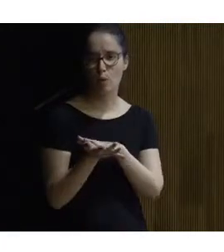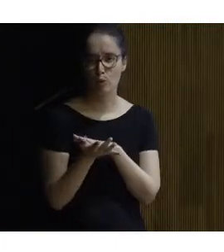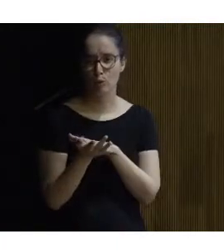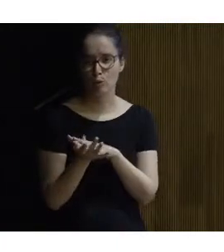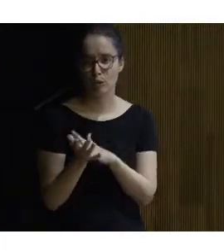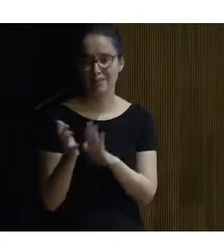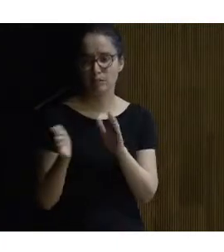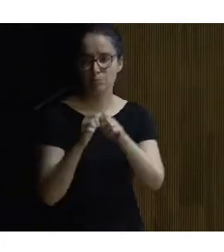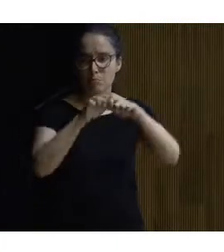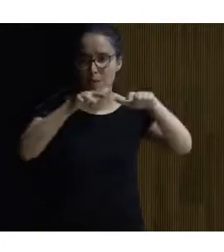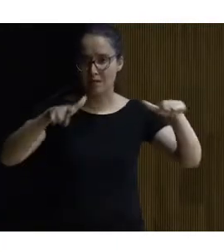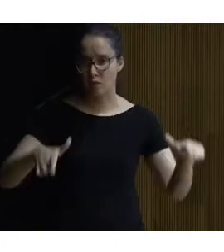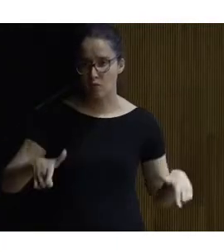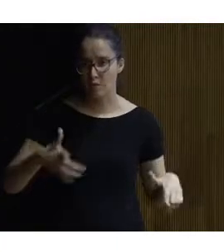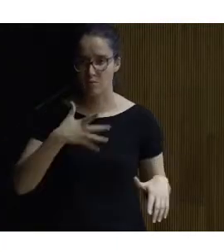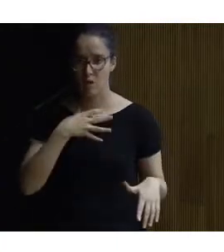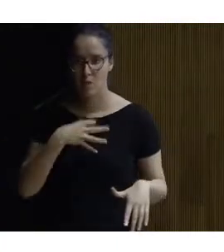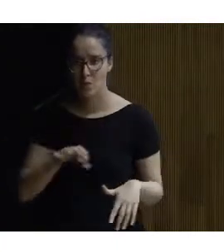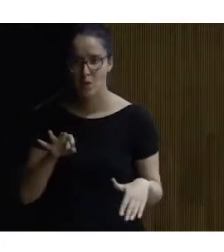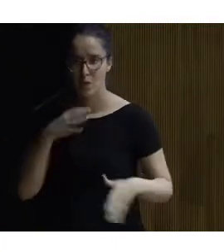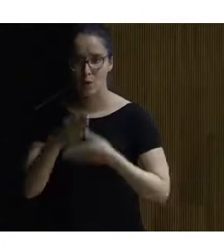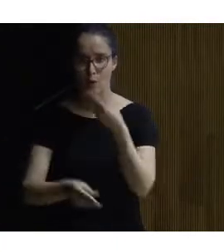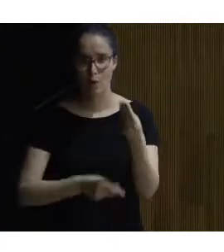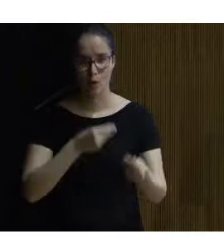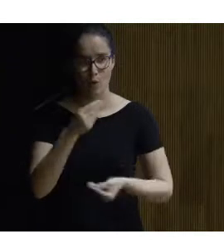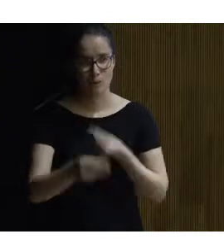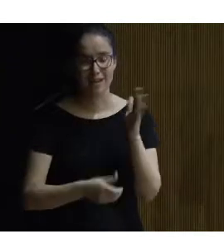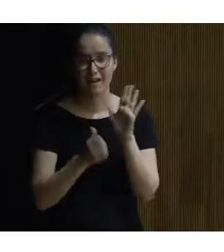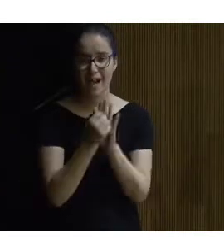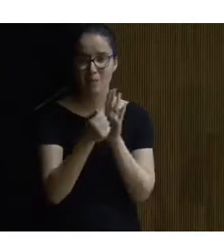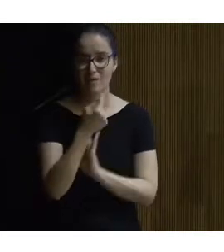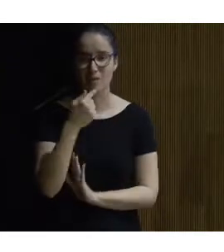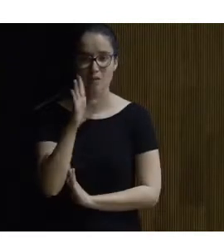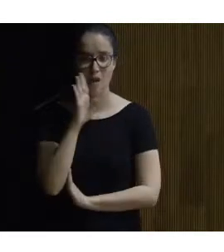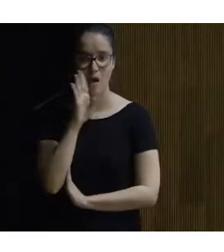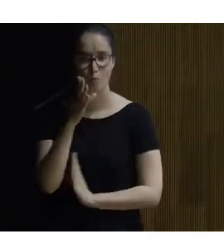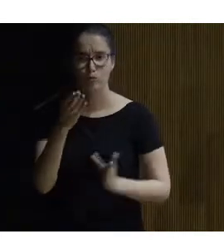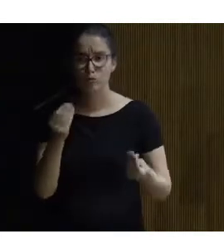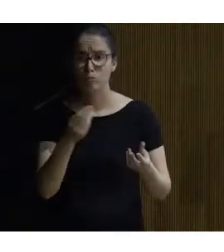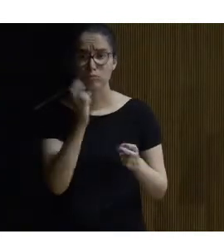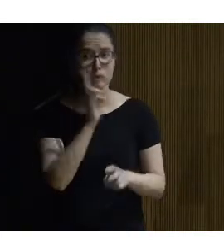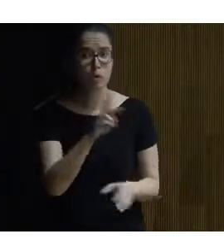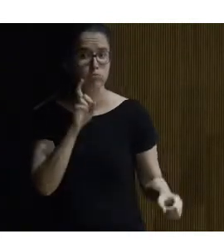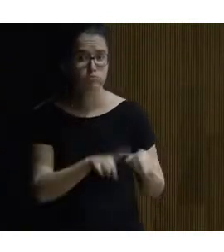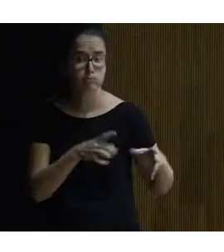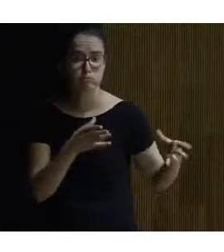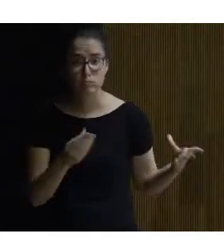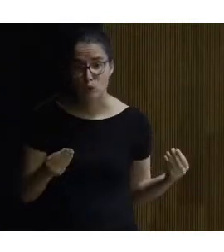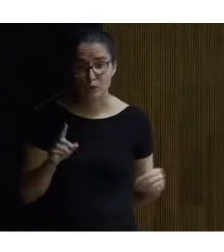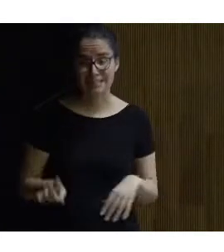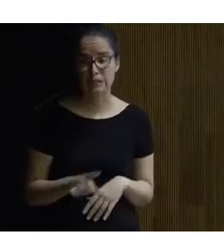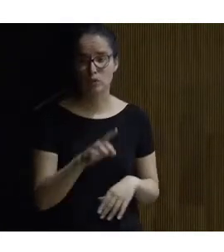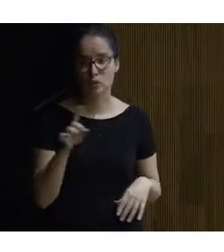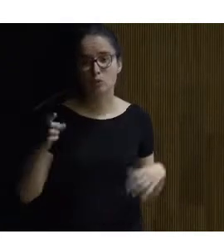estas plataformas para poder usar la app que nos ha comentado se han sumado muchos y